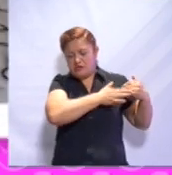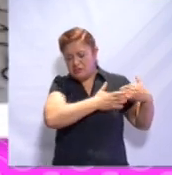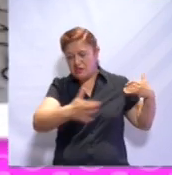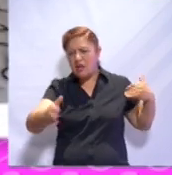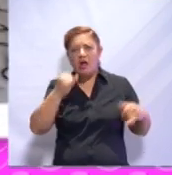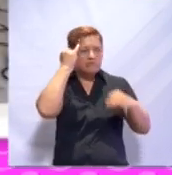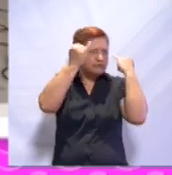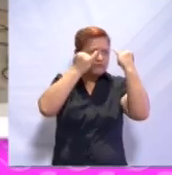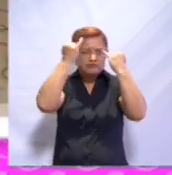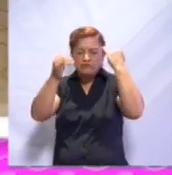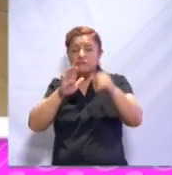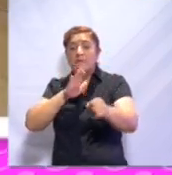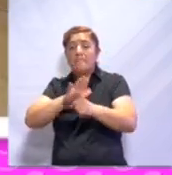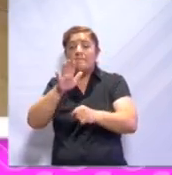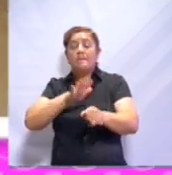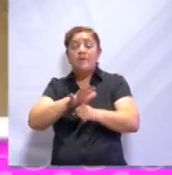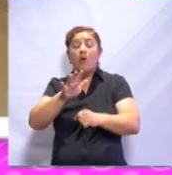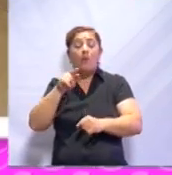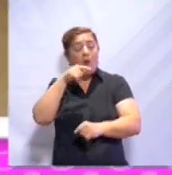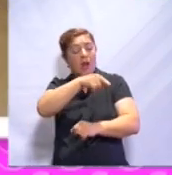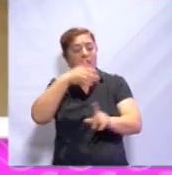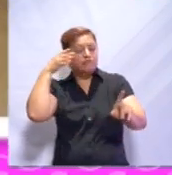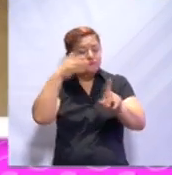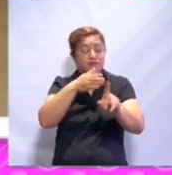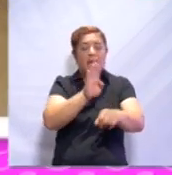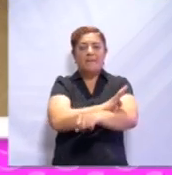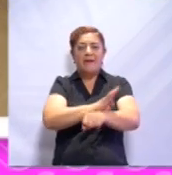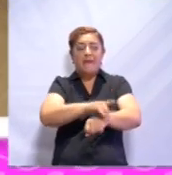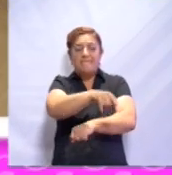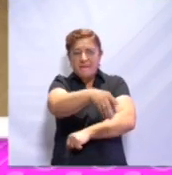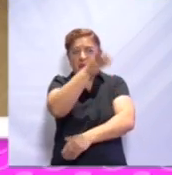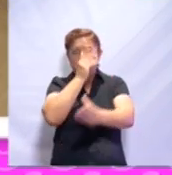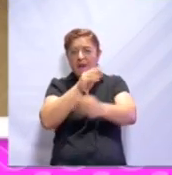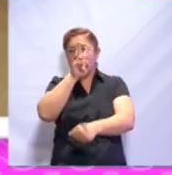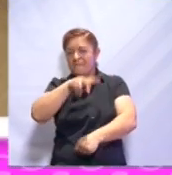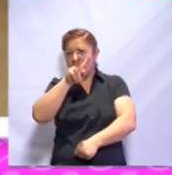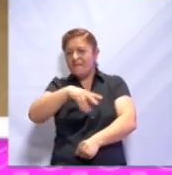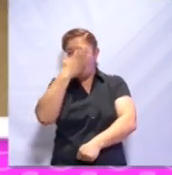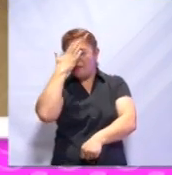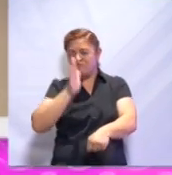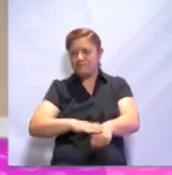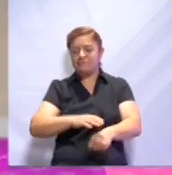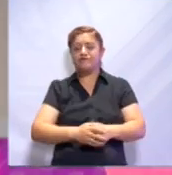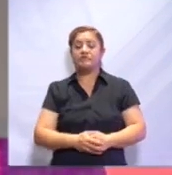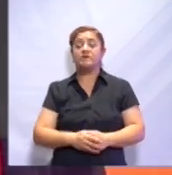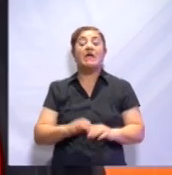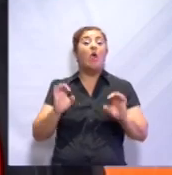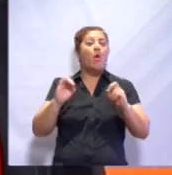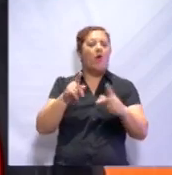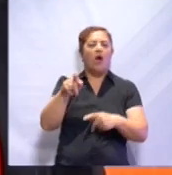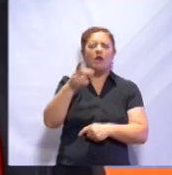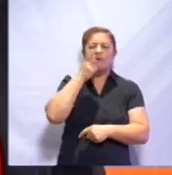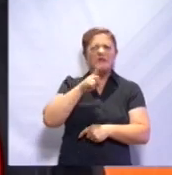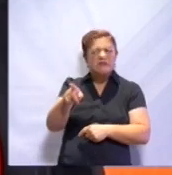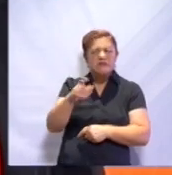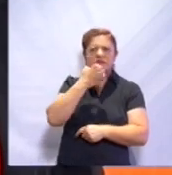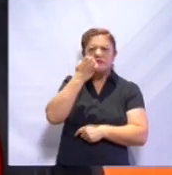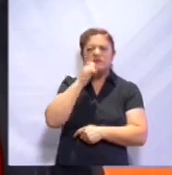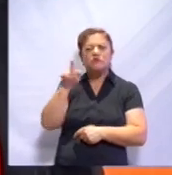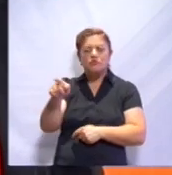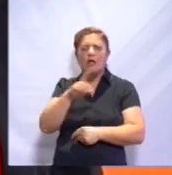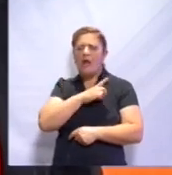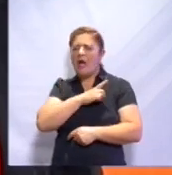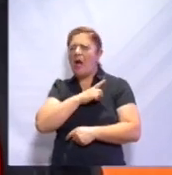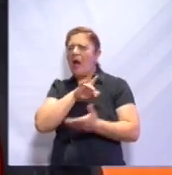estrategias más adecuadas que le van a beneficiar. Ok, de acuerdo a lo que me dices, la escuela debería de poder